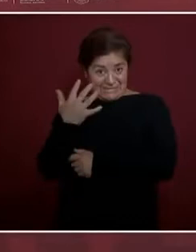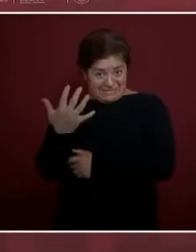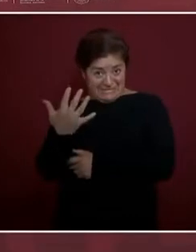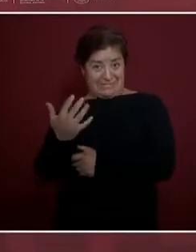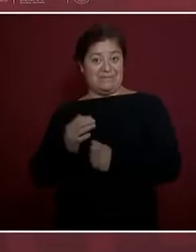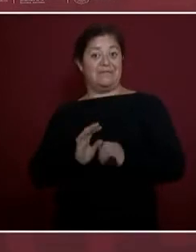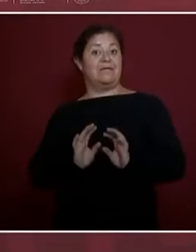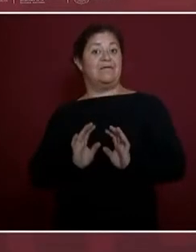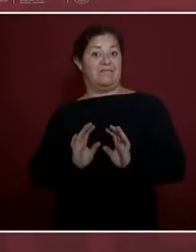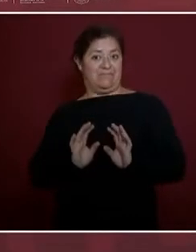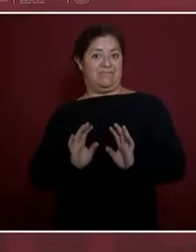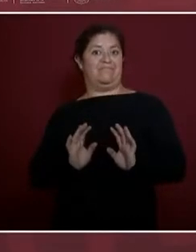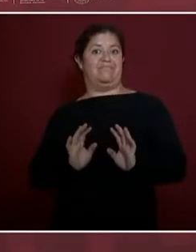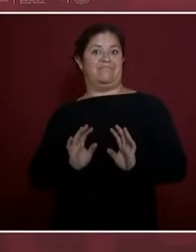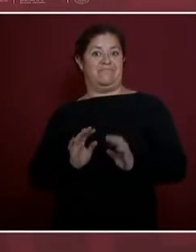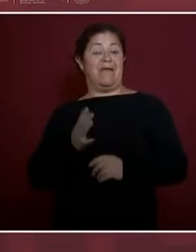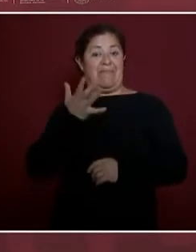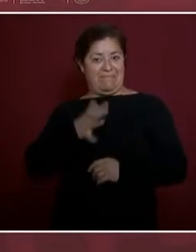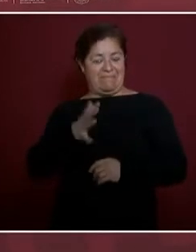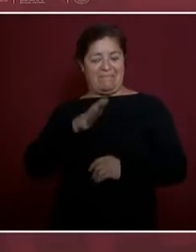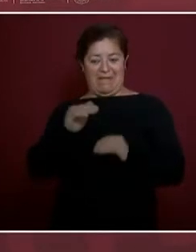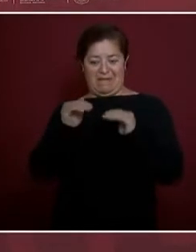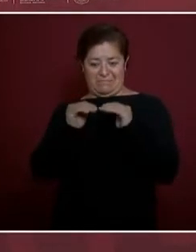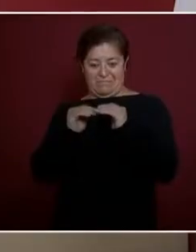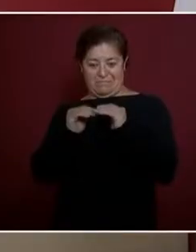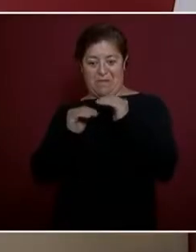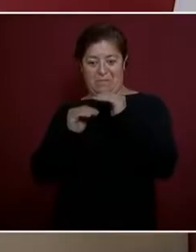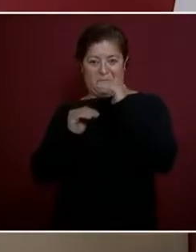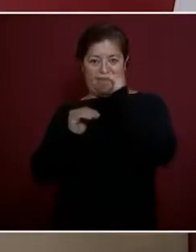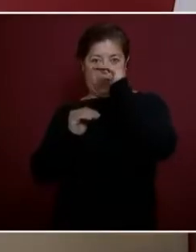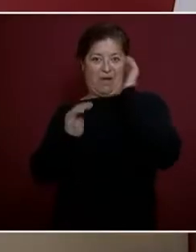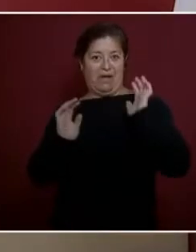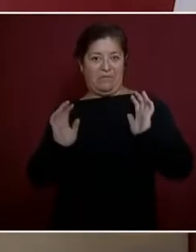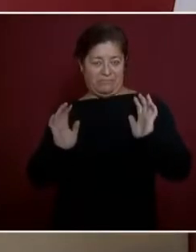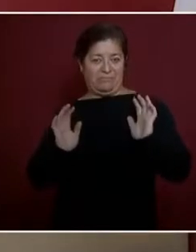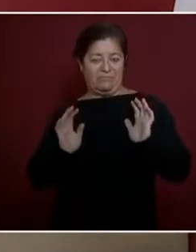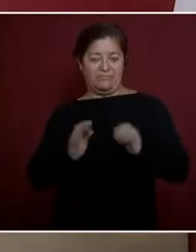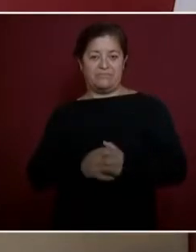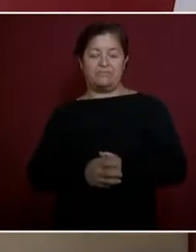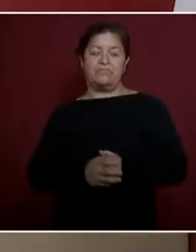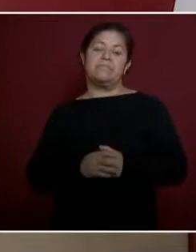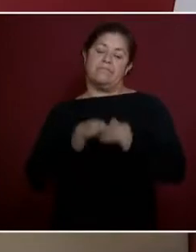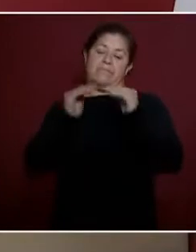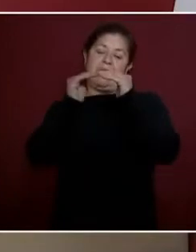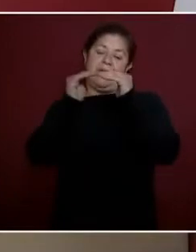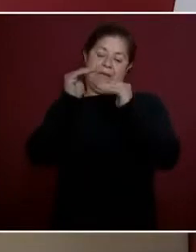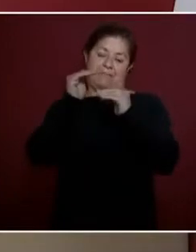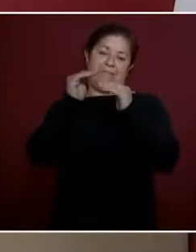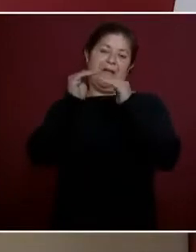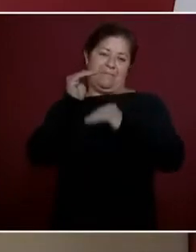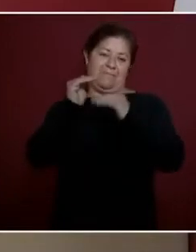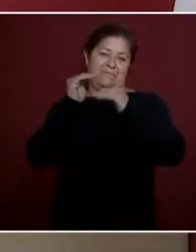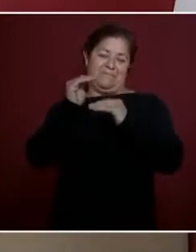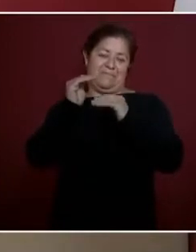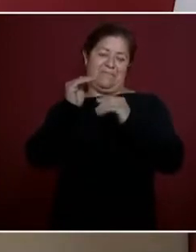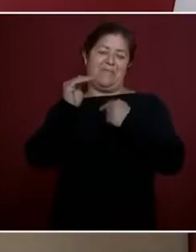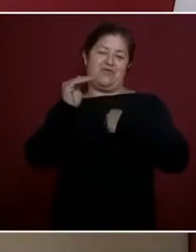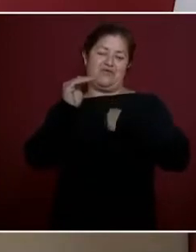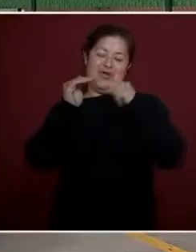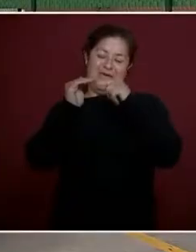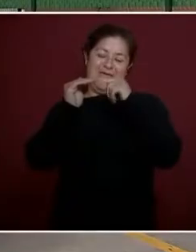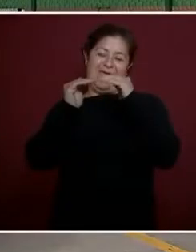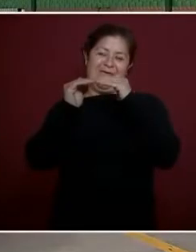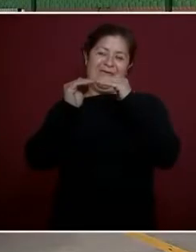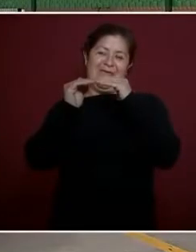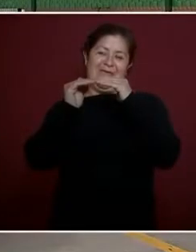o sea, diez puntos, claro, ya el tercero yo le llevo también ventaja.